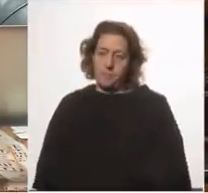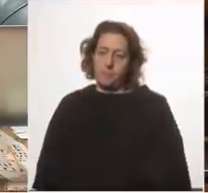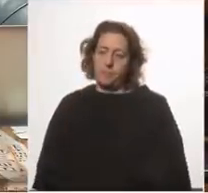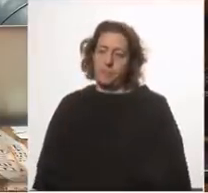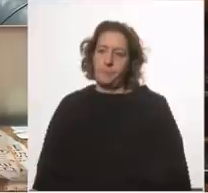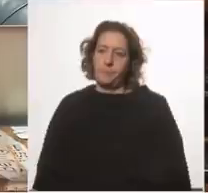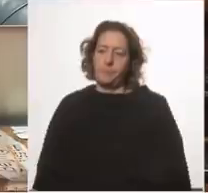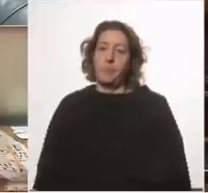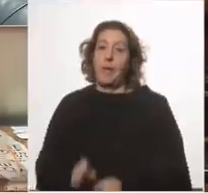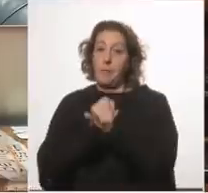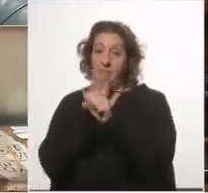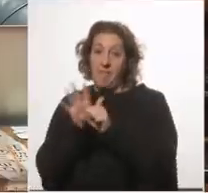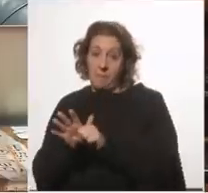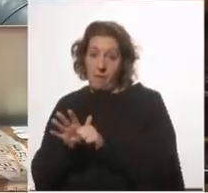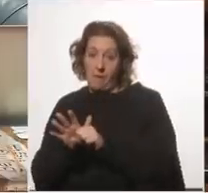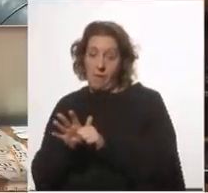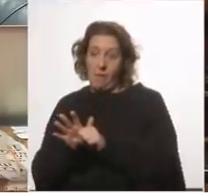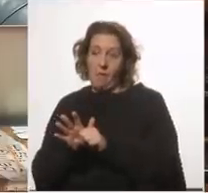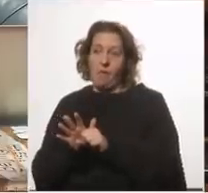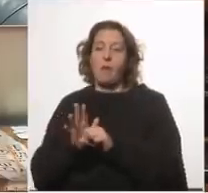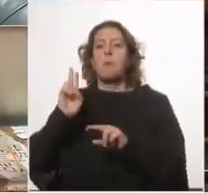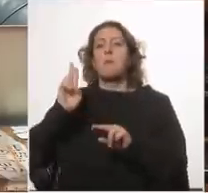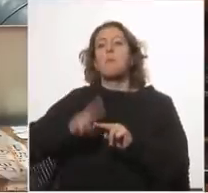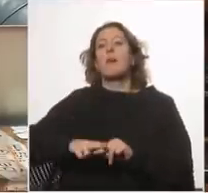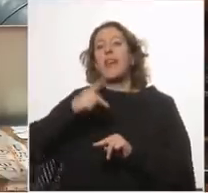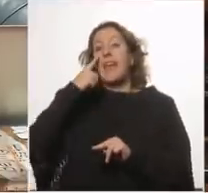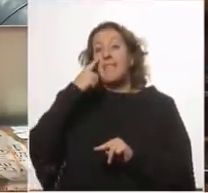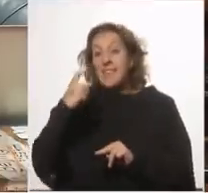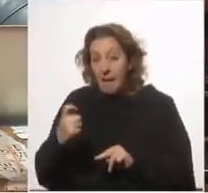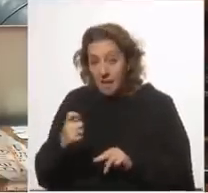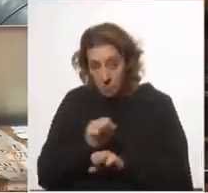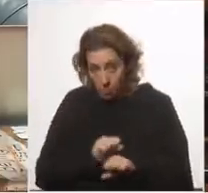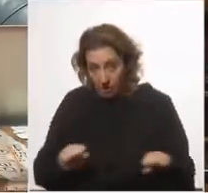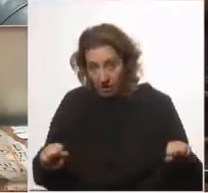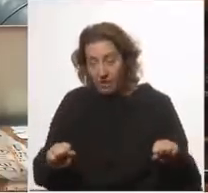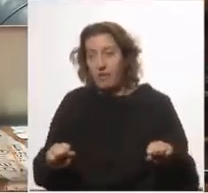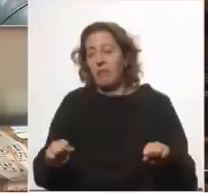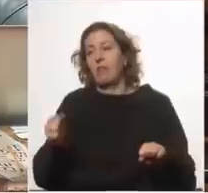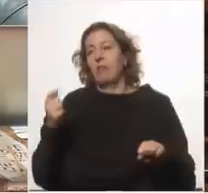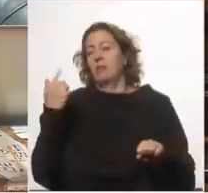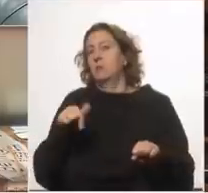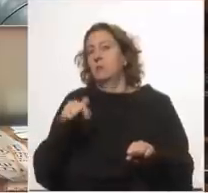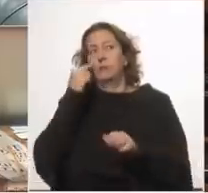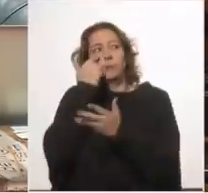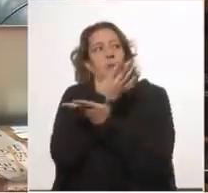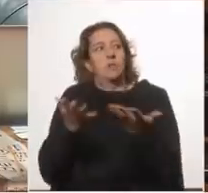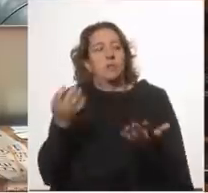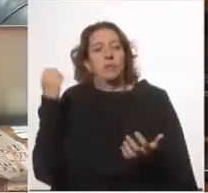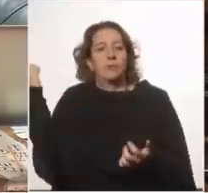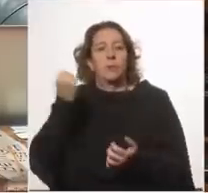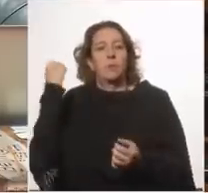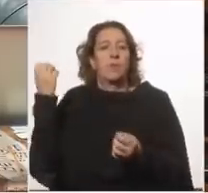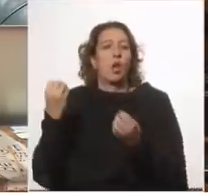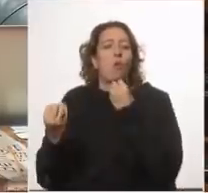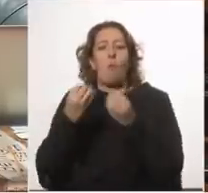en una epidemia el concepto de muertes evitables es un indicador clave para entender cómo funciona